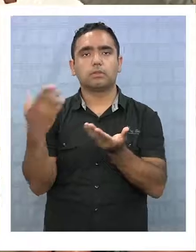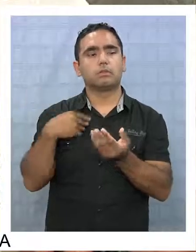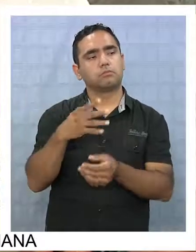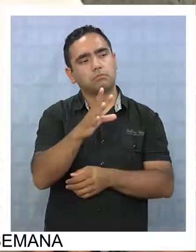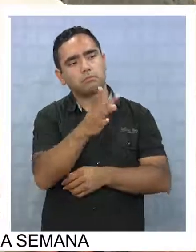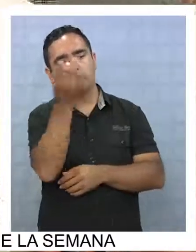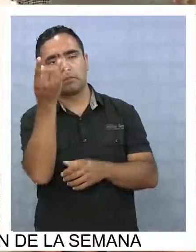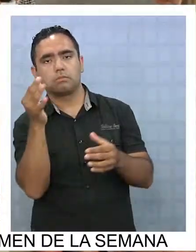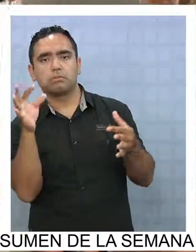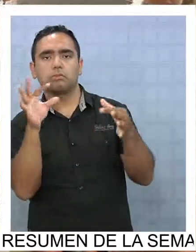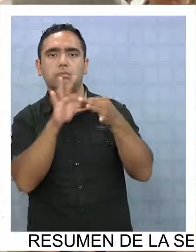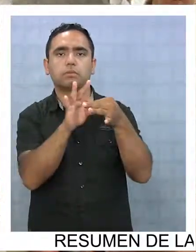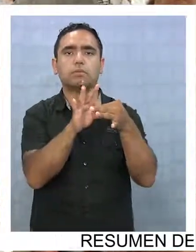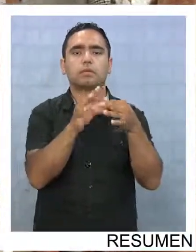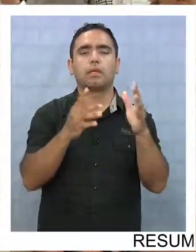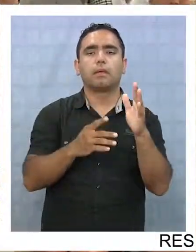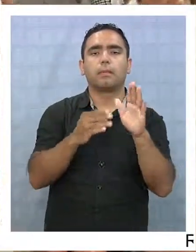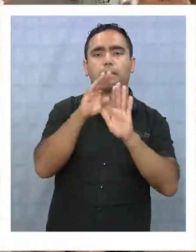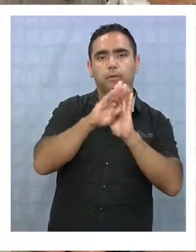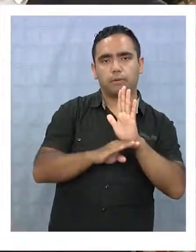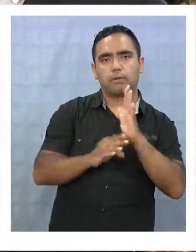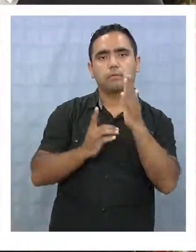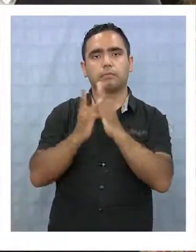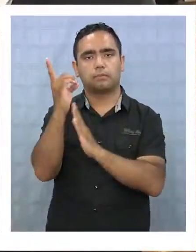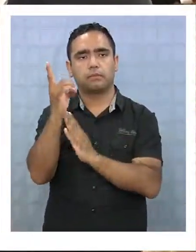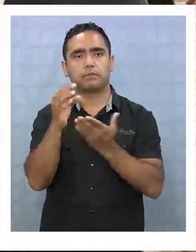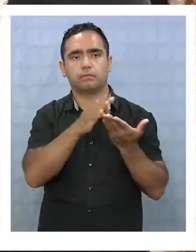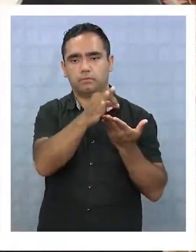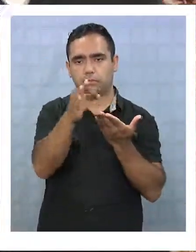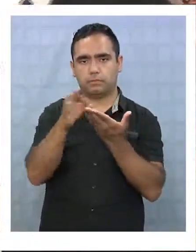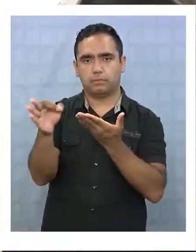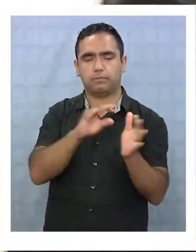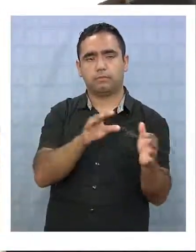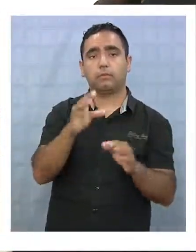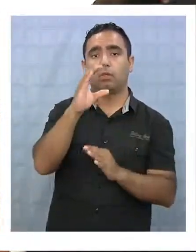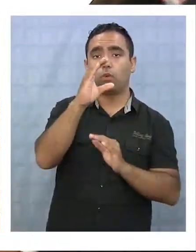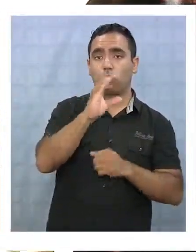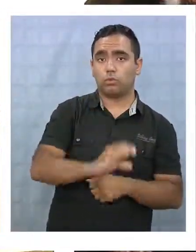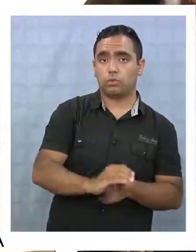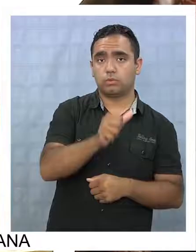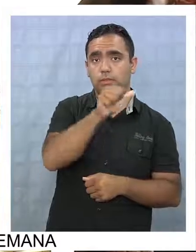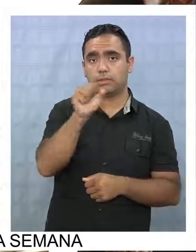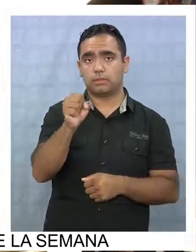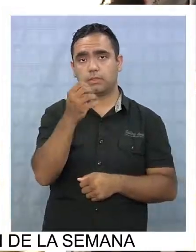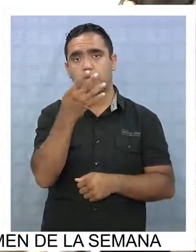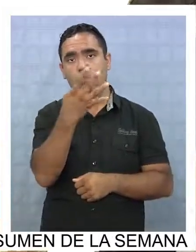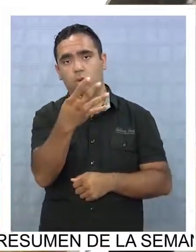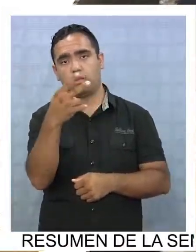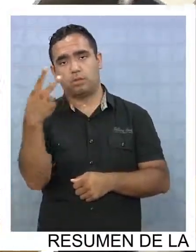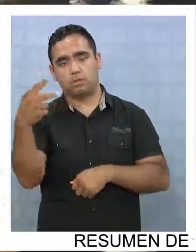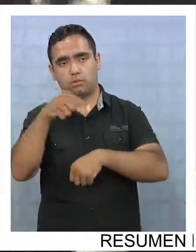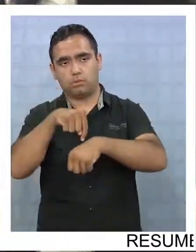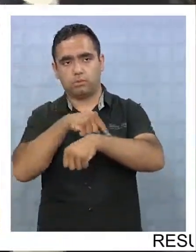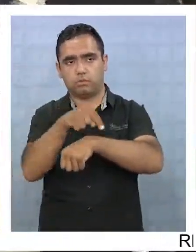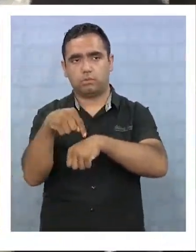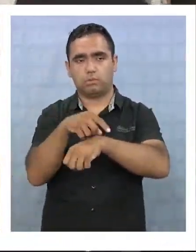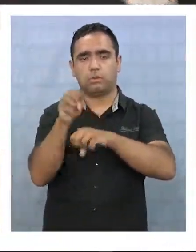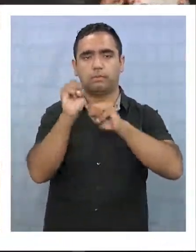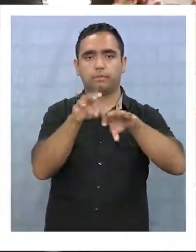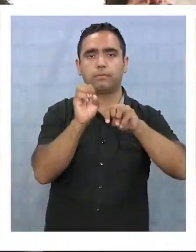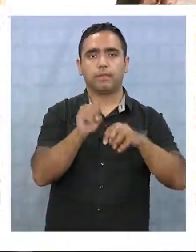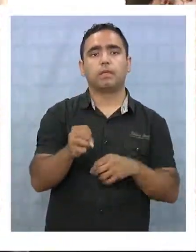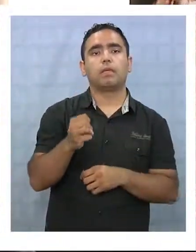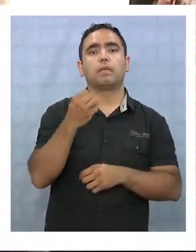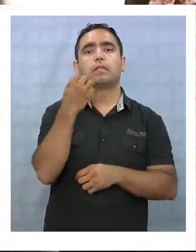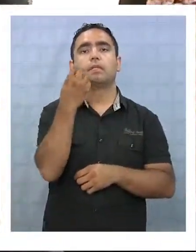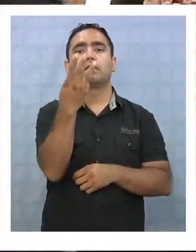considere un aliado estratégico en el desarrollo de estos programas con las comunidades. El curso tuvo una duración de 642 horas aproximadamente y se